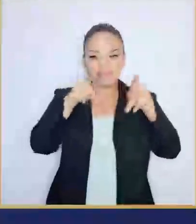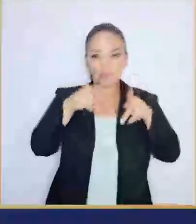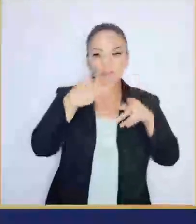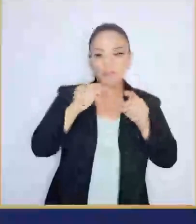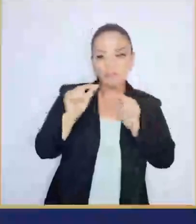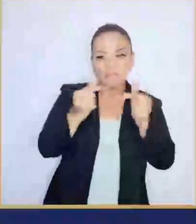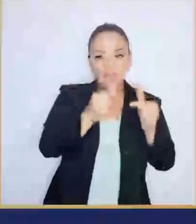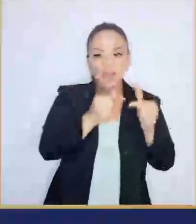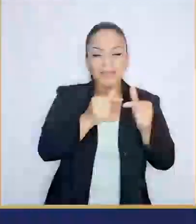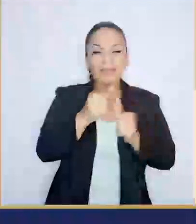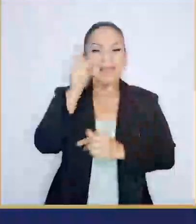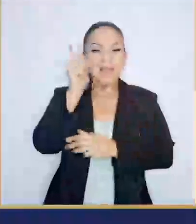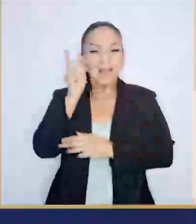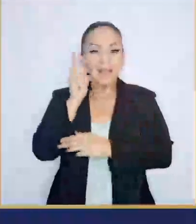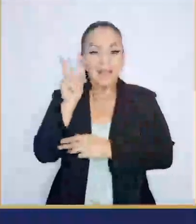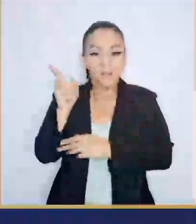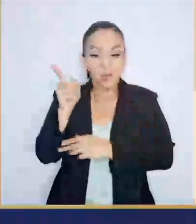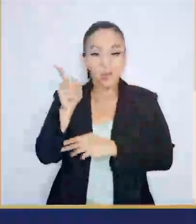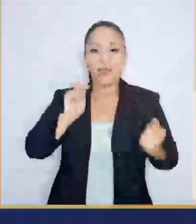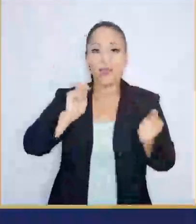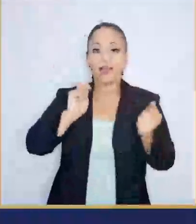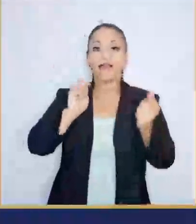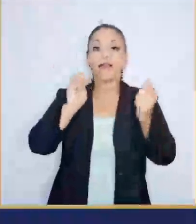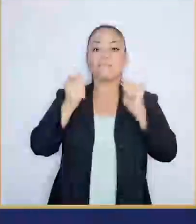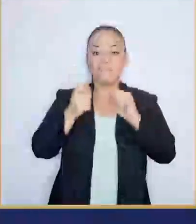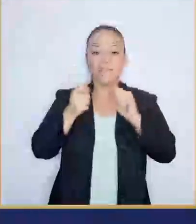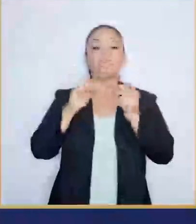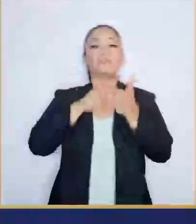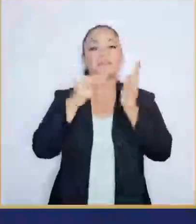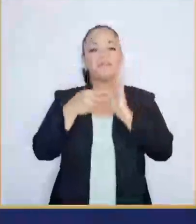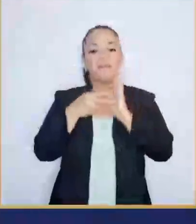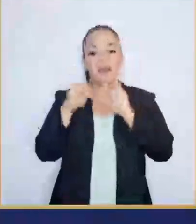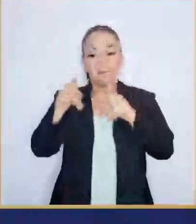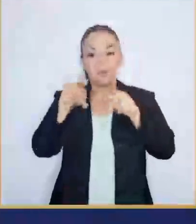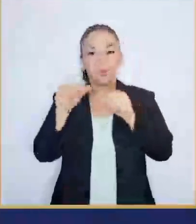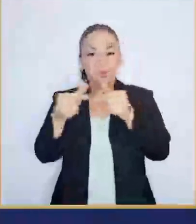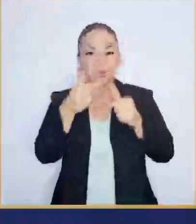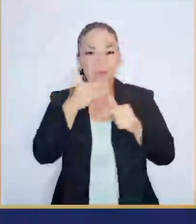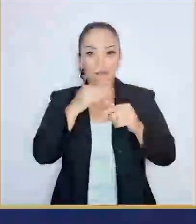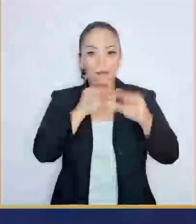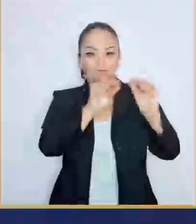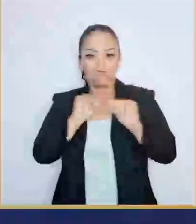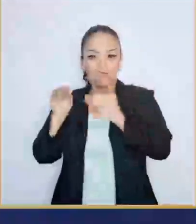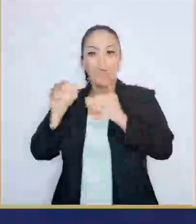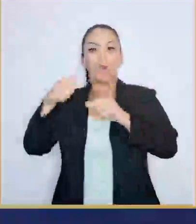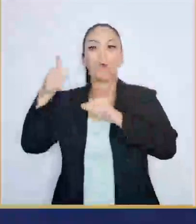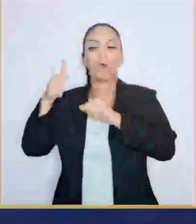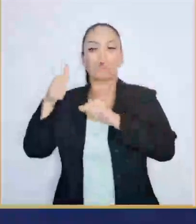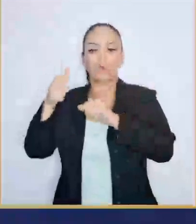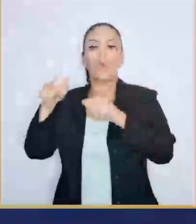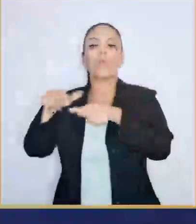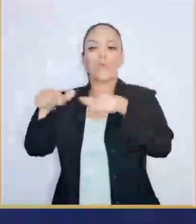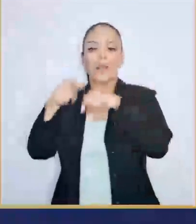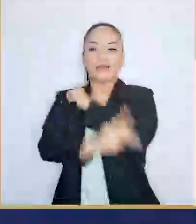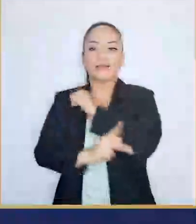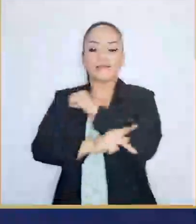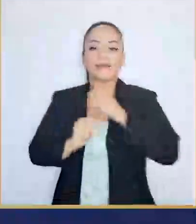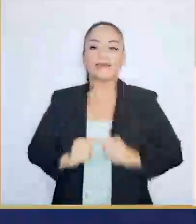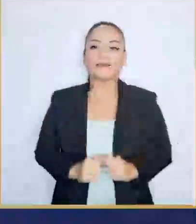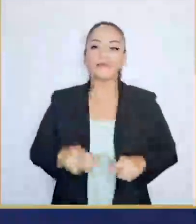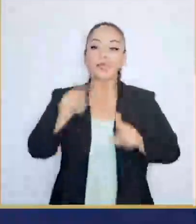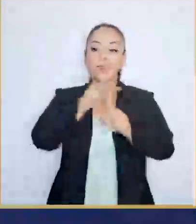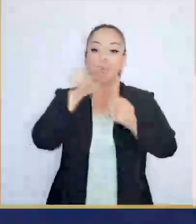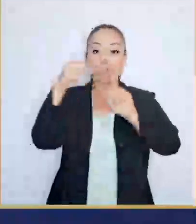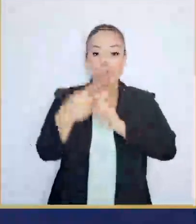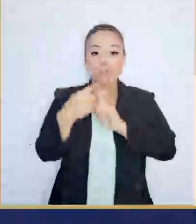puerto de Limón ha empezado a moverse hacia otras partes del territorio Es importante desde el punto de vista de